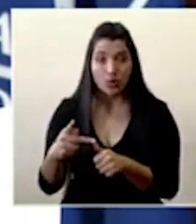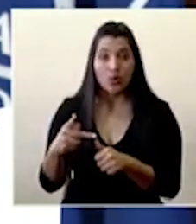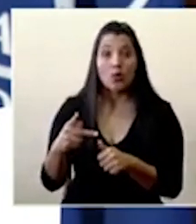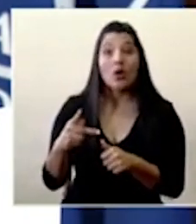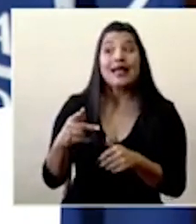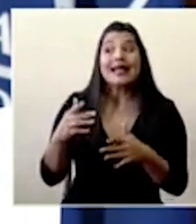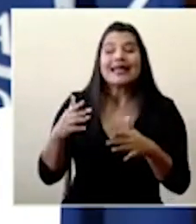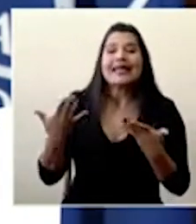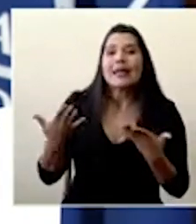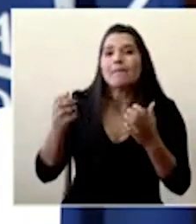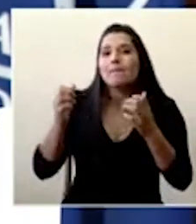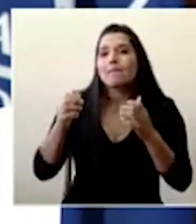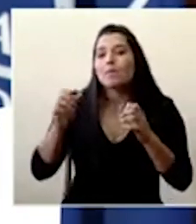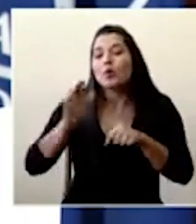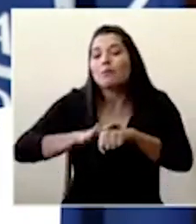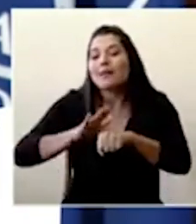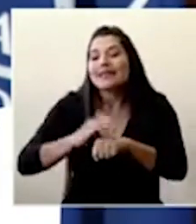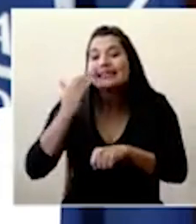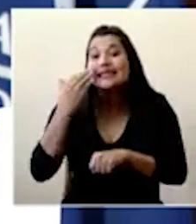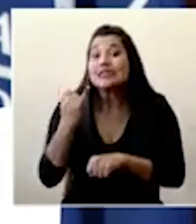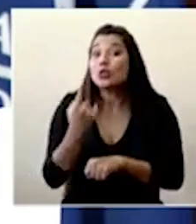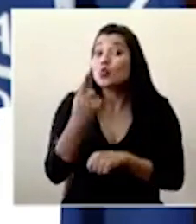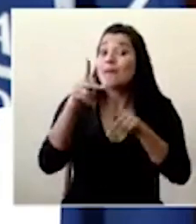puede tener más oportunidades de enfermar gravemente